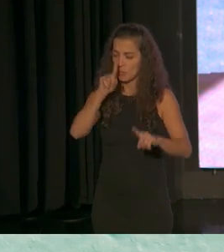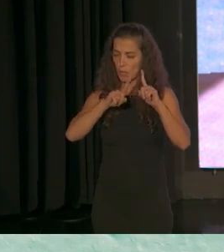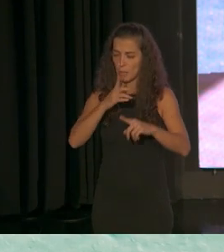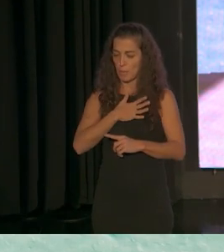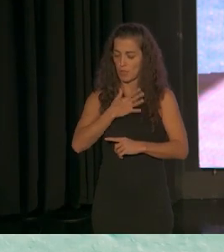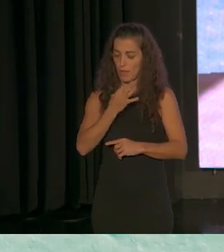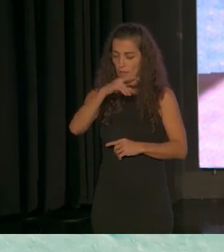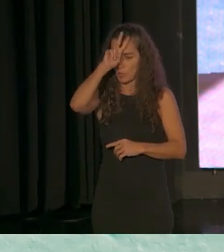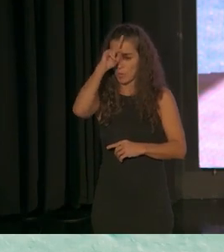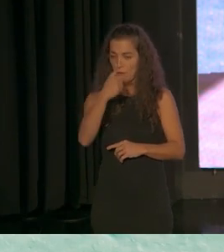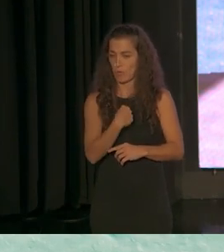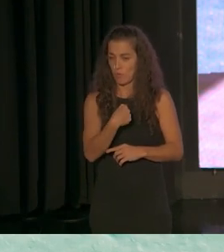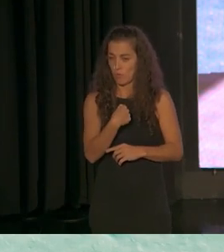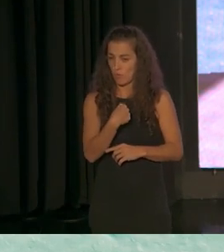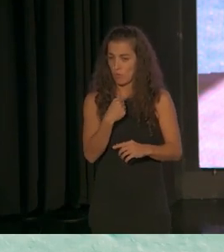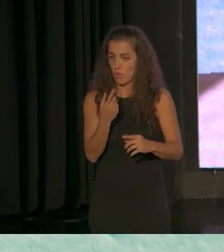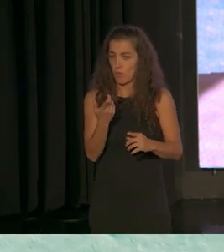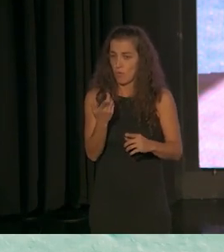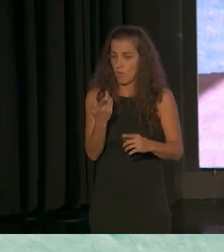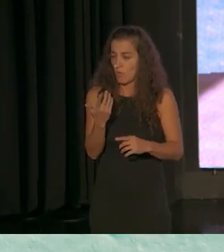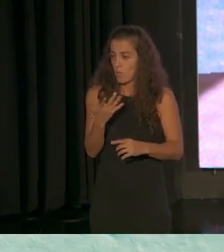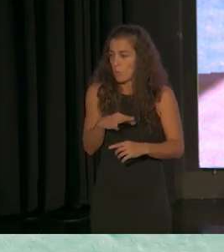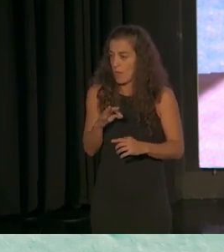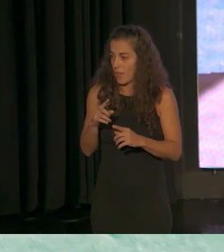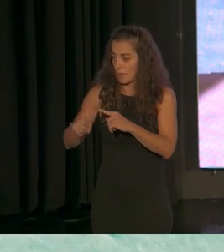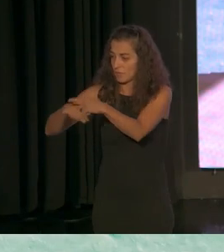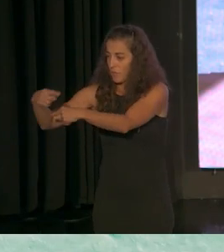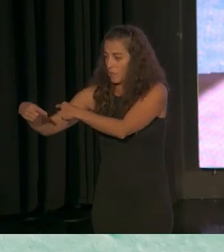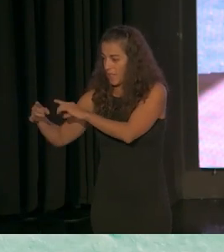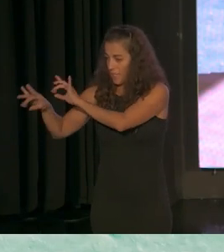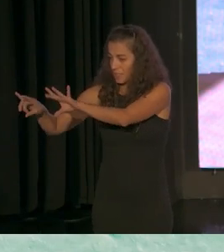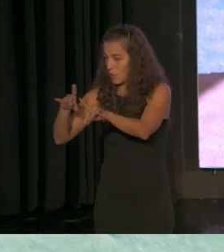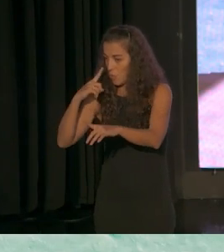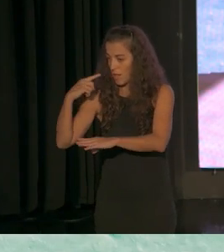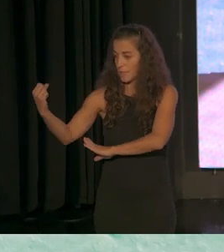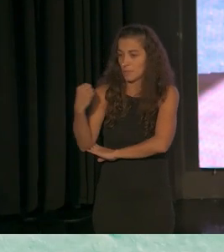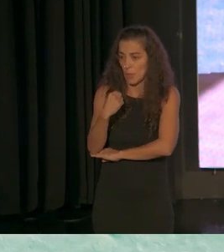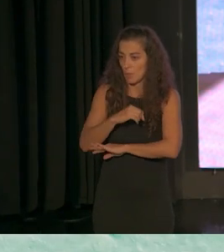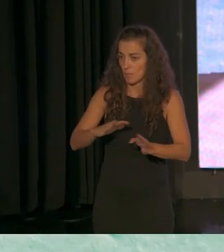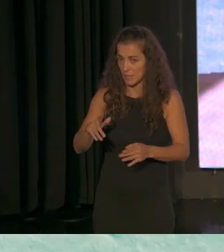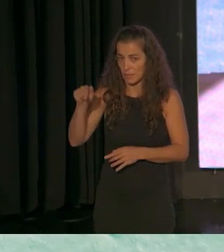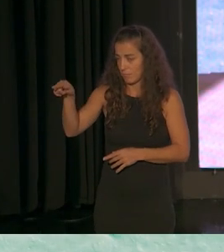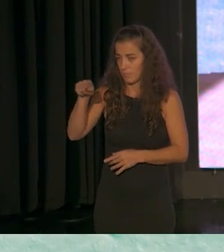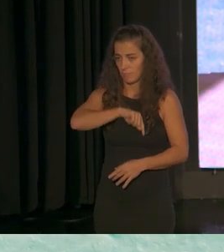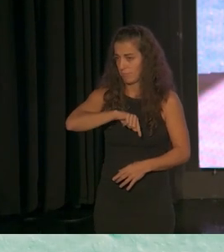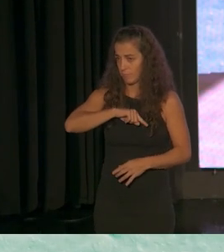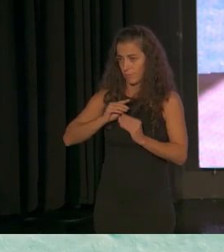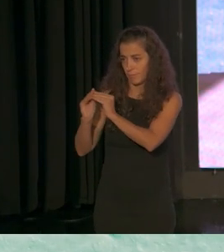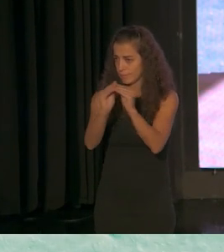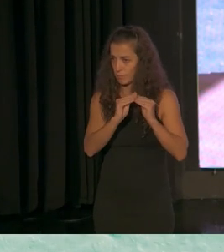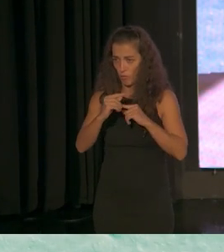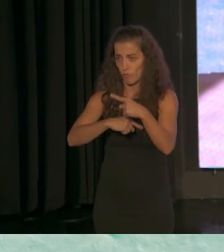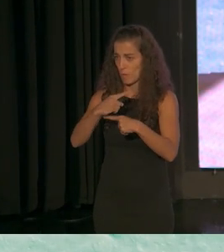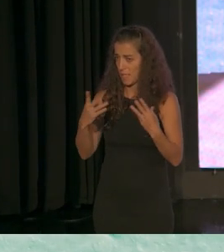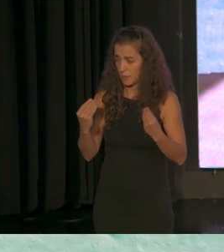preocuparme y como mucho encuentro apoyo en mis semejantes ha sido algo presente en la vida de muchas familias como ya vamos a